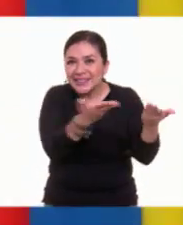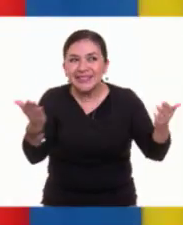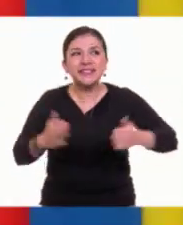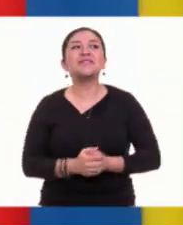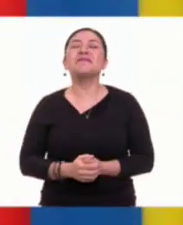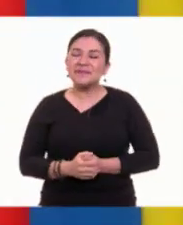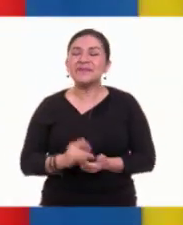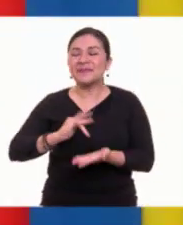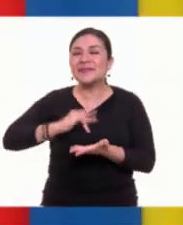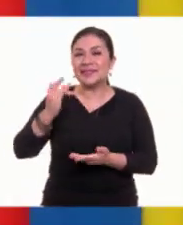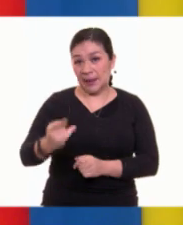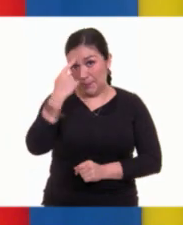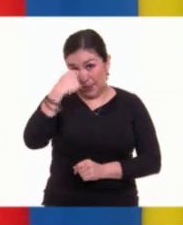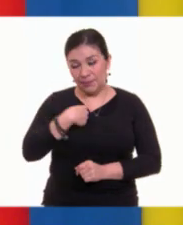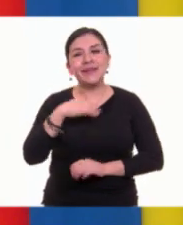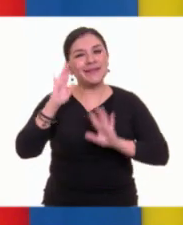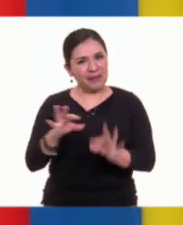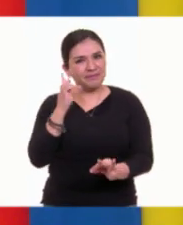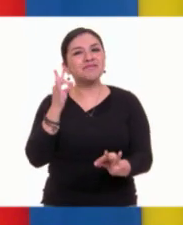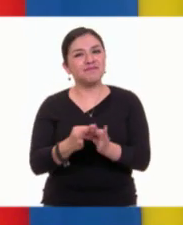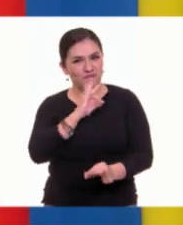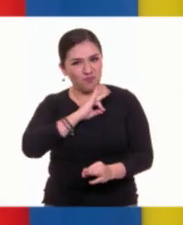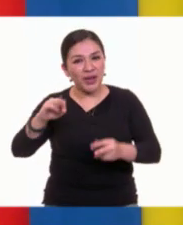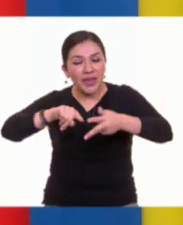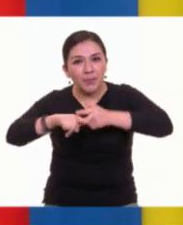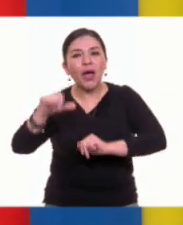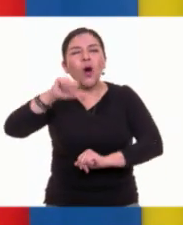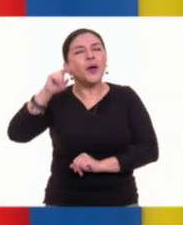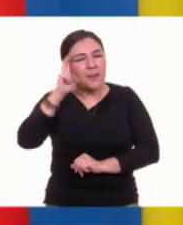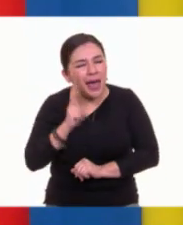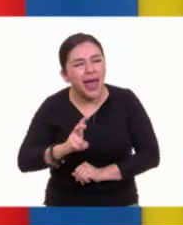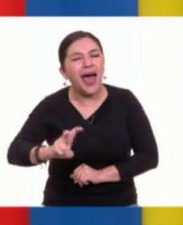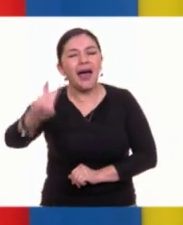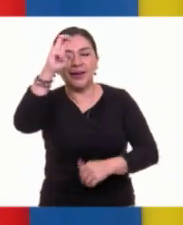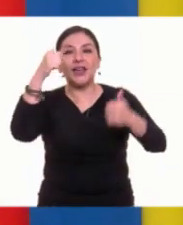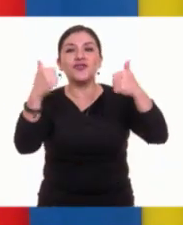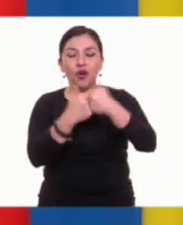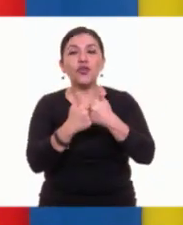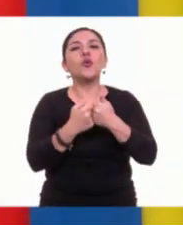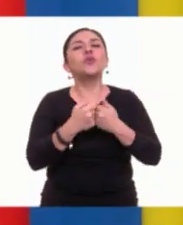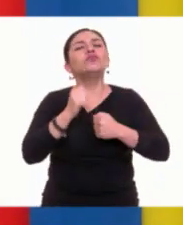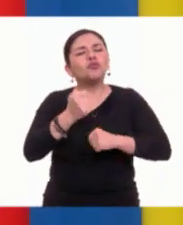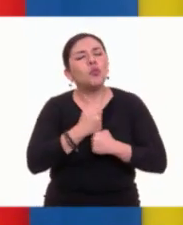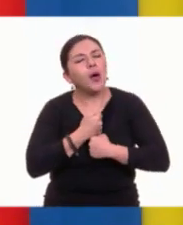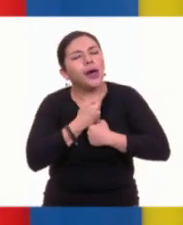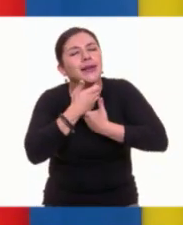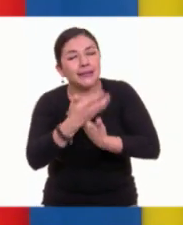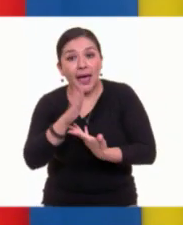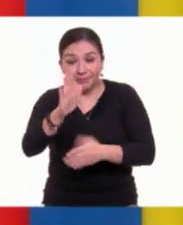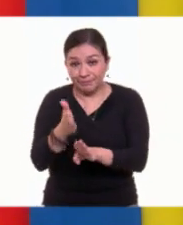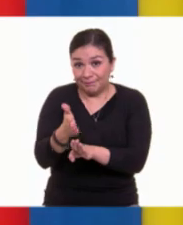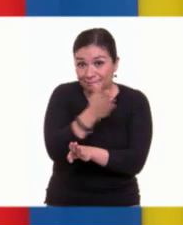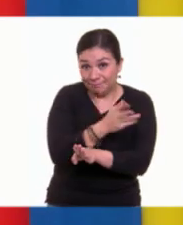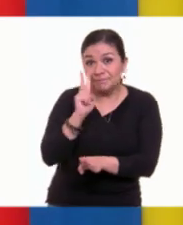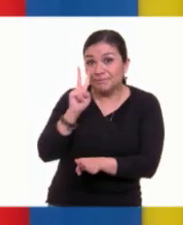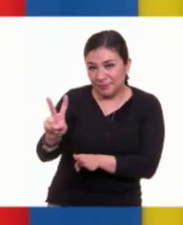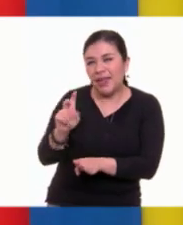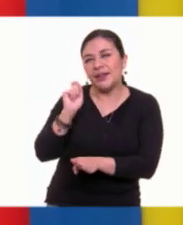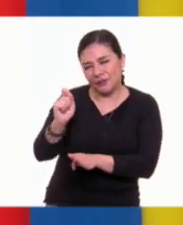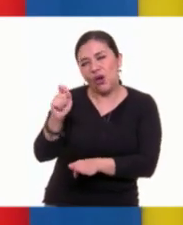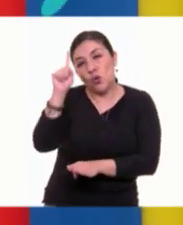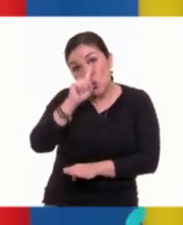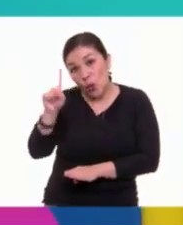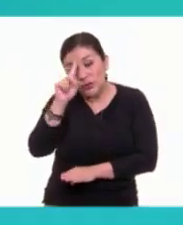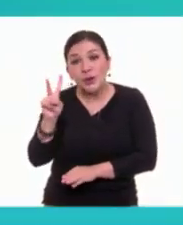Claro, gracias, maestra. Estamos listos para continuar este viaje y a través de la poesía. Pero antes, vamos con los valiosos